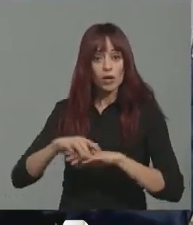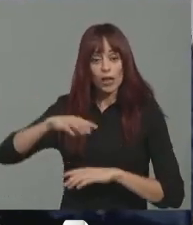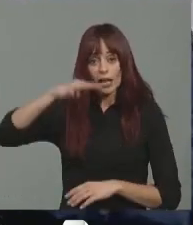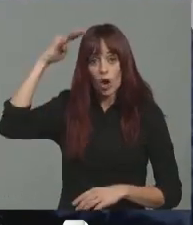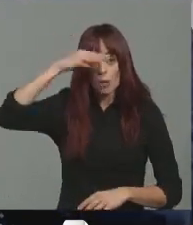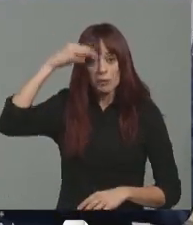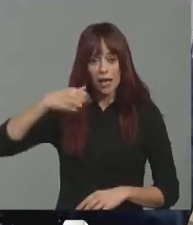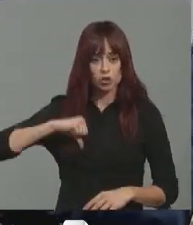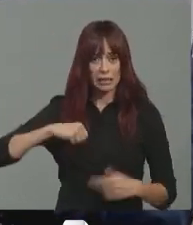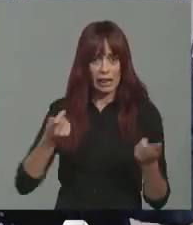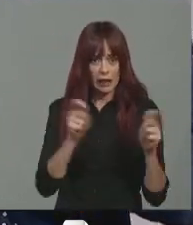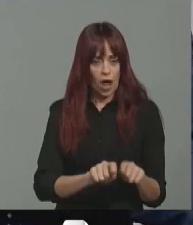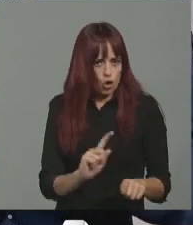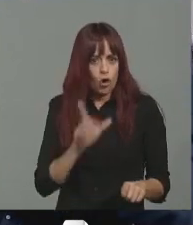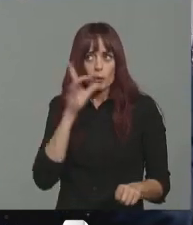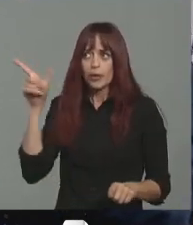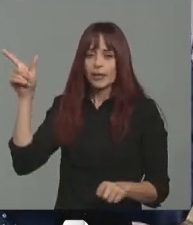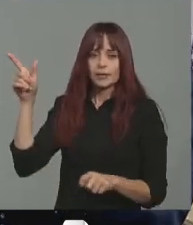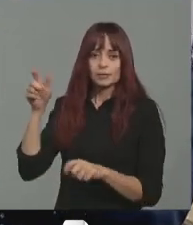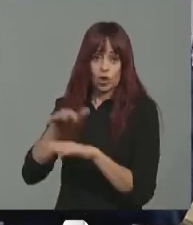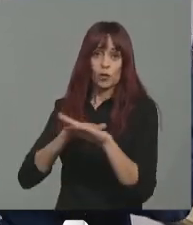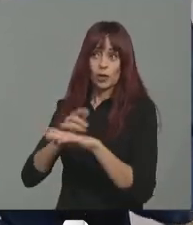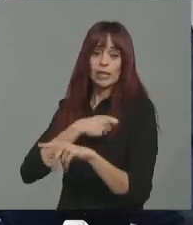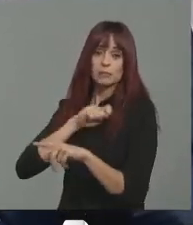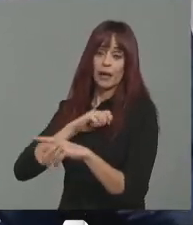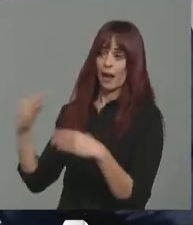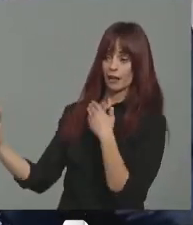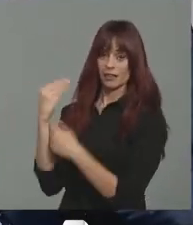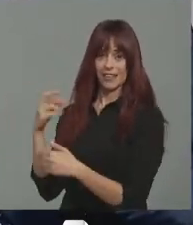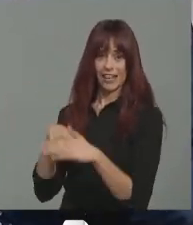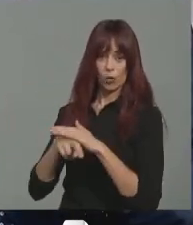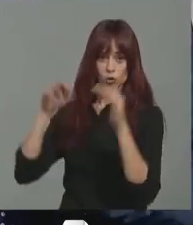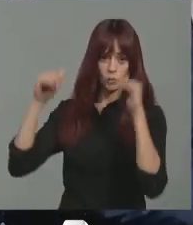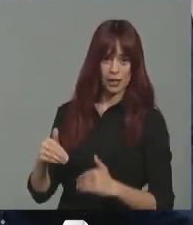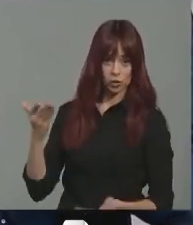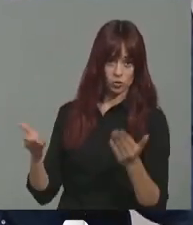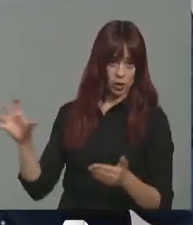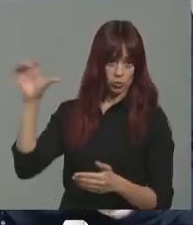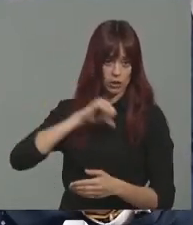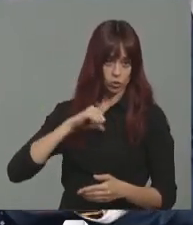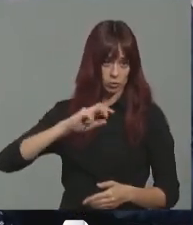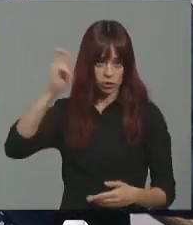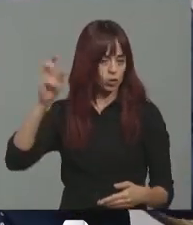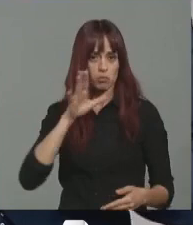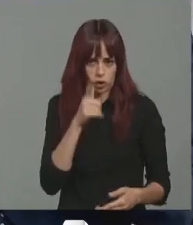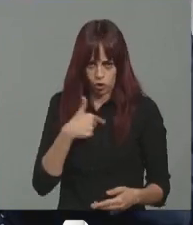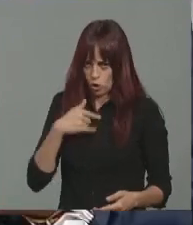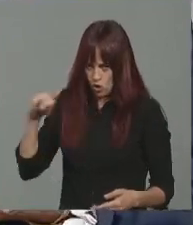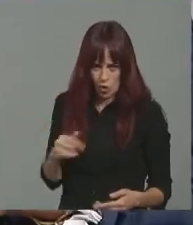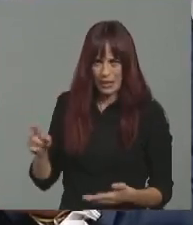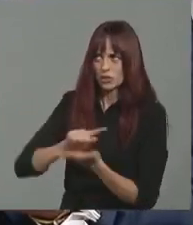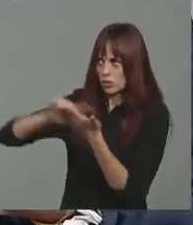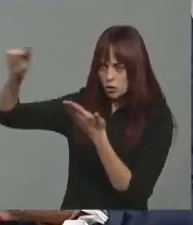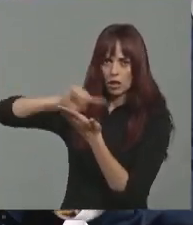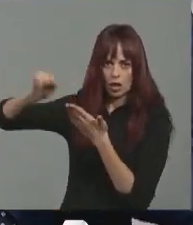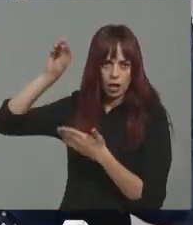ningún hospital porque el Estado nos provea de menos recursos que al resto de comunidades autónomas. Por eso nos desgañitamos y por eso yo no me canso de enviar mis